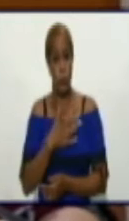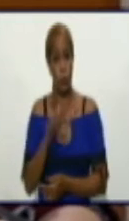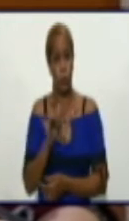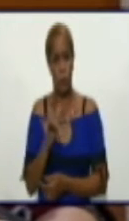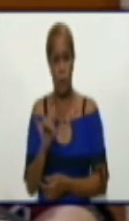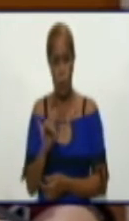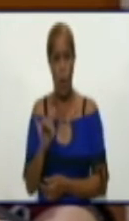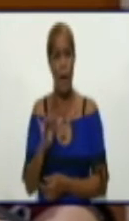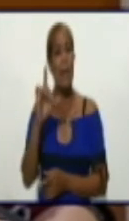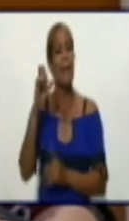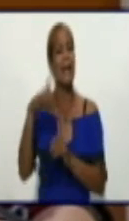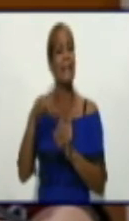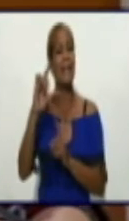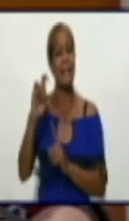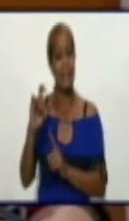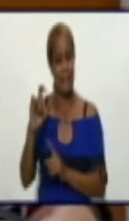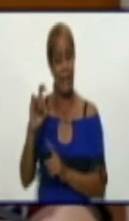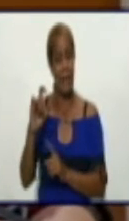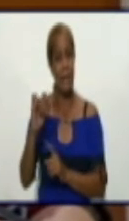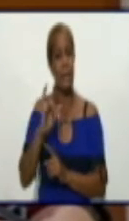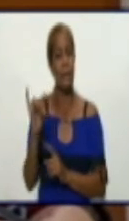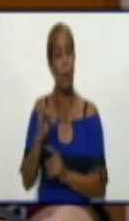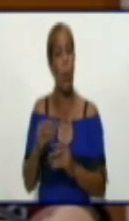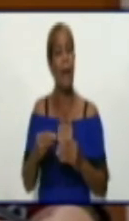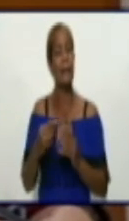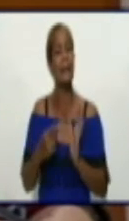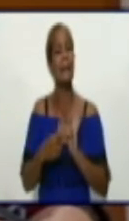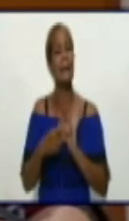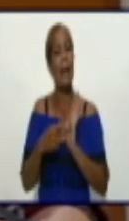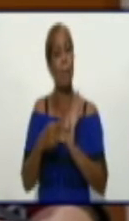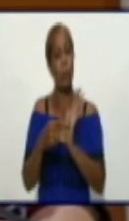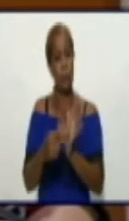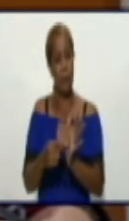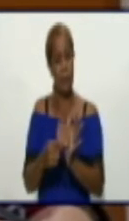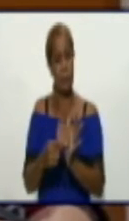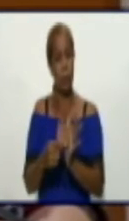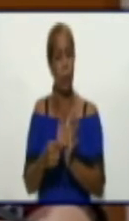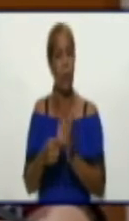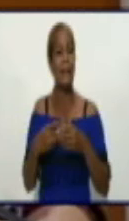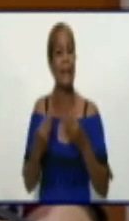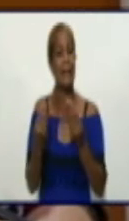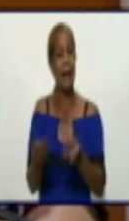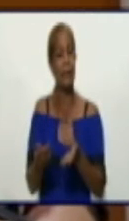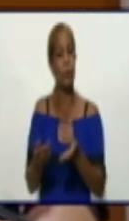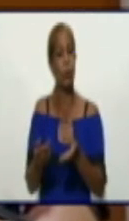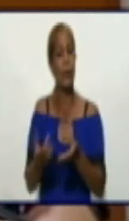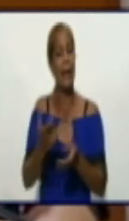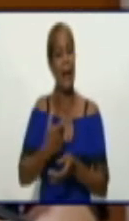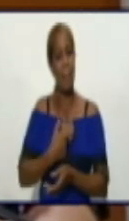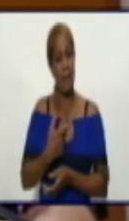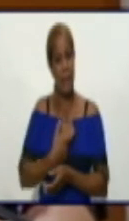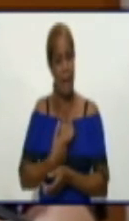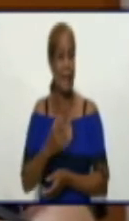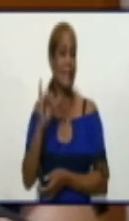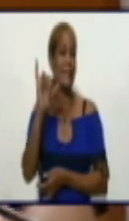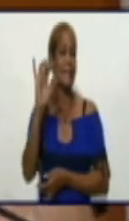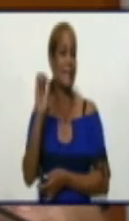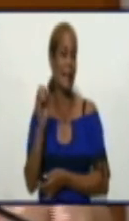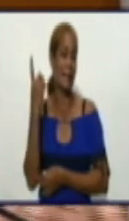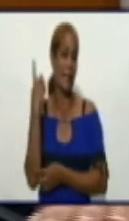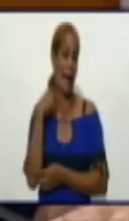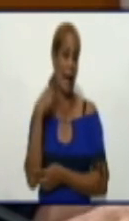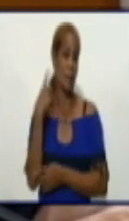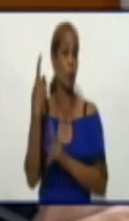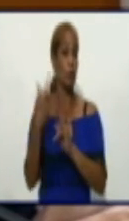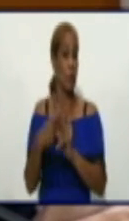sector de comercio, la gastronomía y los servicios, la condición 60 y más a nuestras bodegas, que la semana próxima estaremos